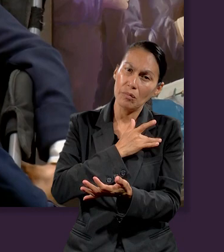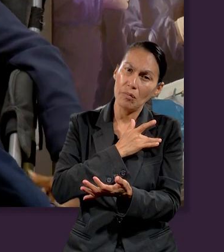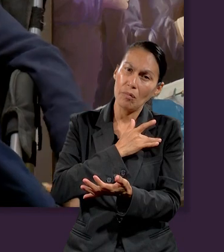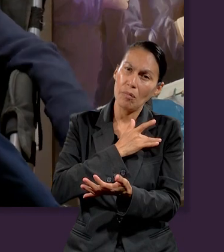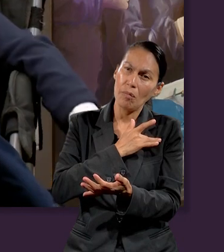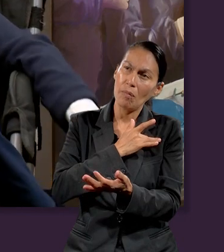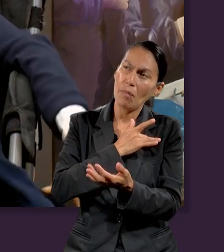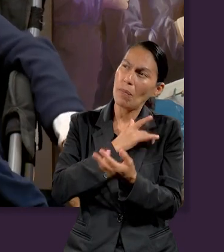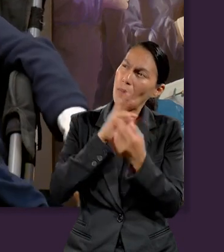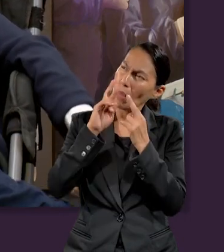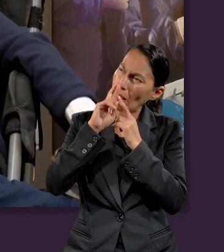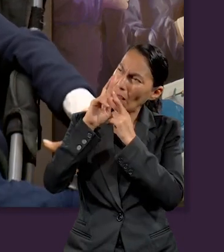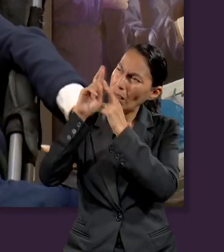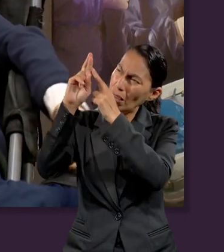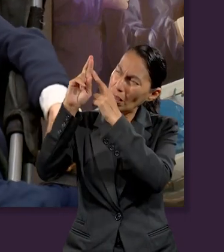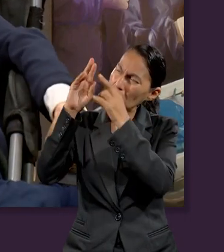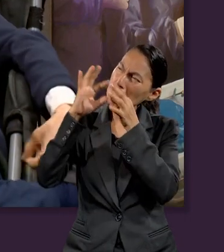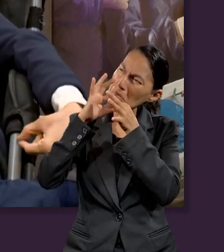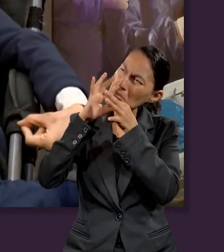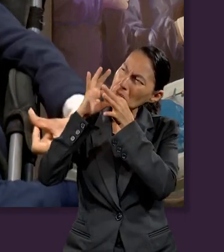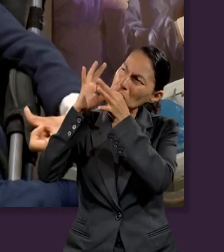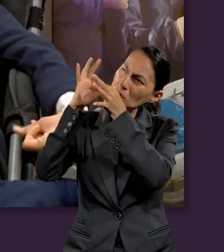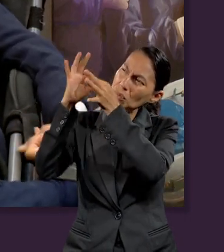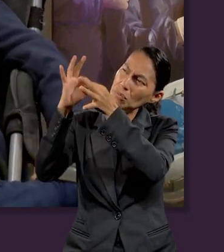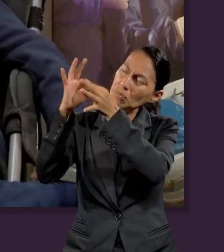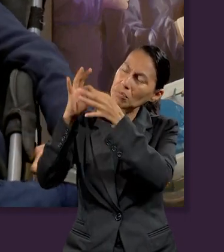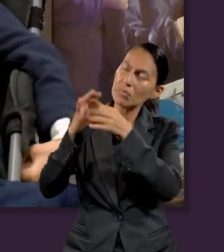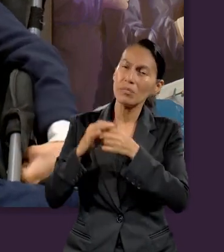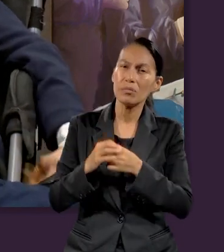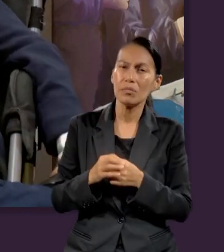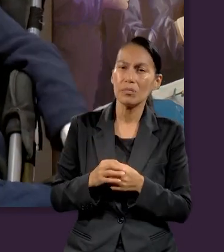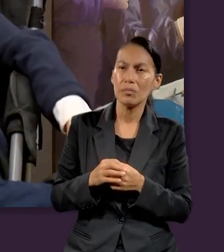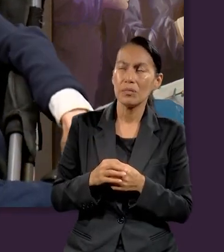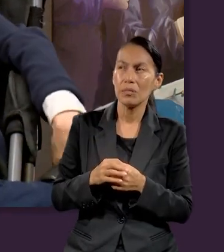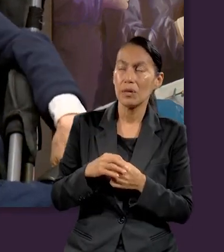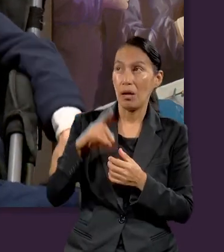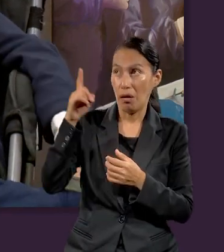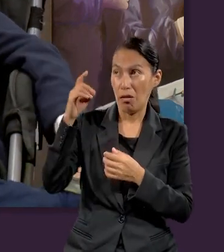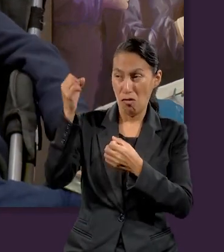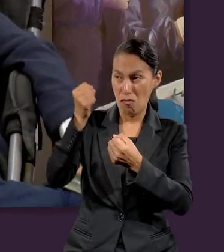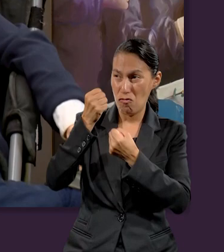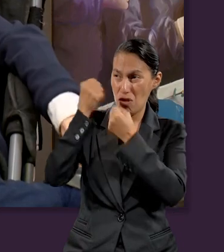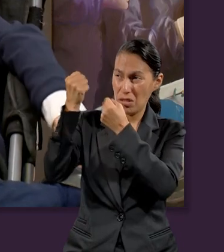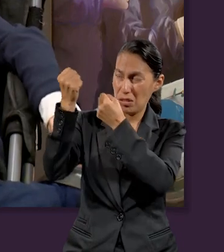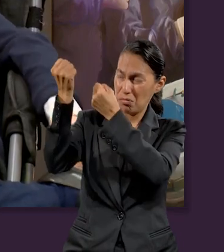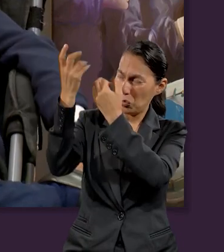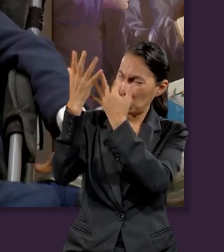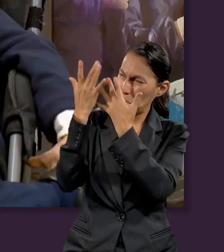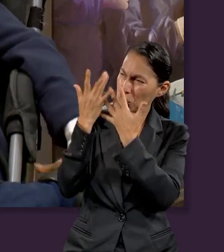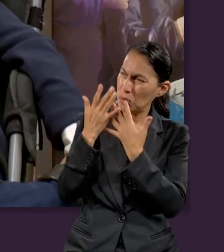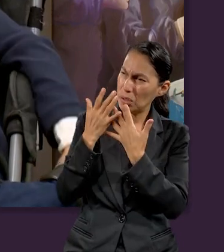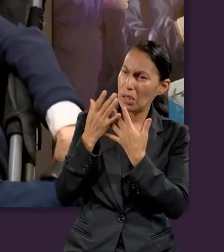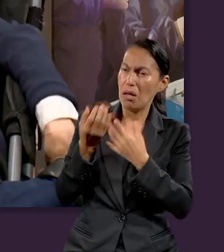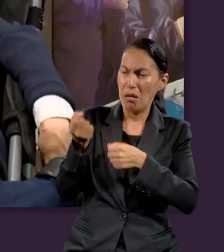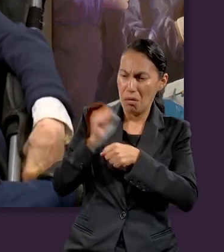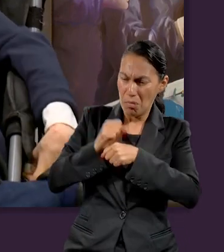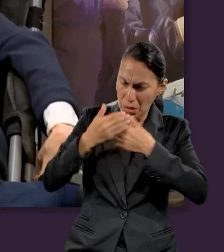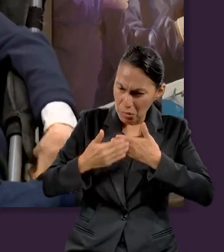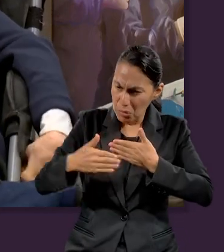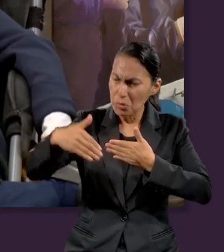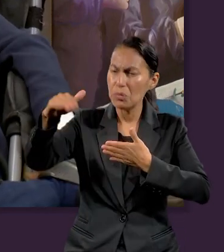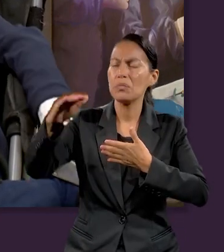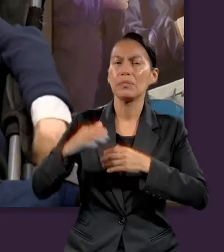en reposo con nuestro Dios y que nos va a fortalecer para la próxima